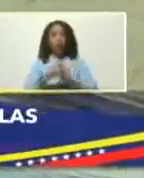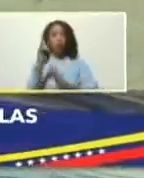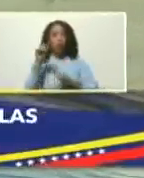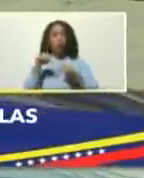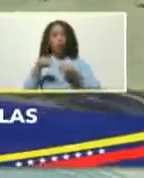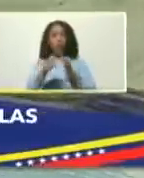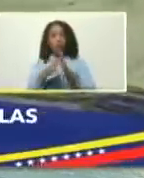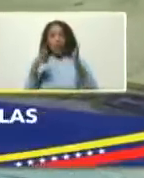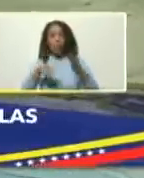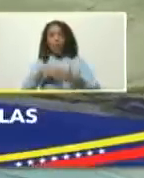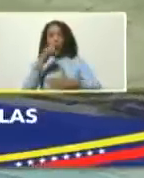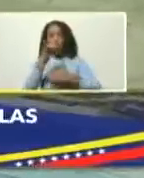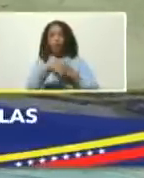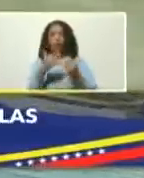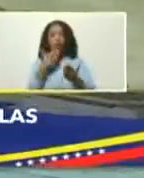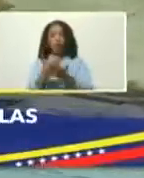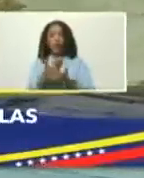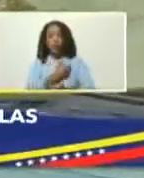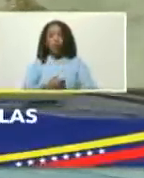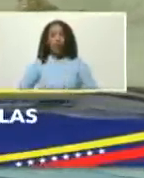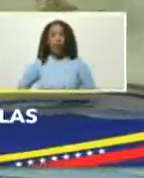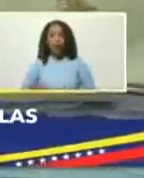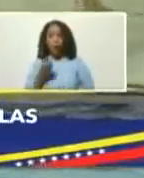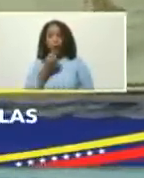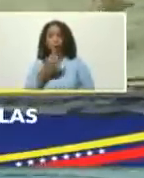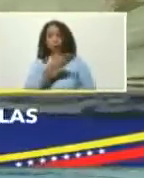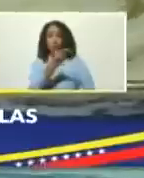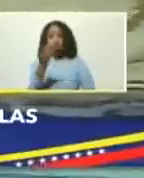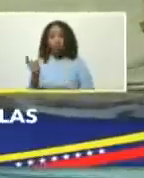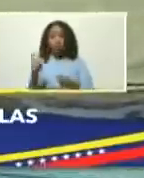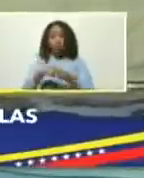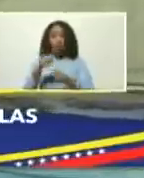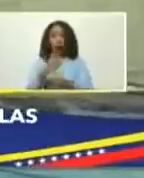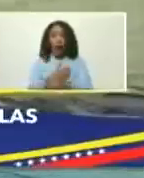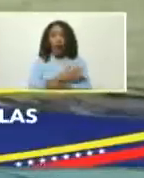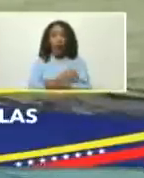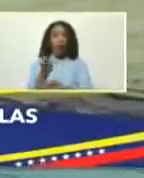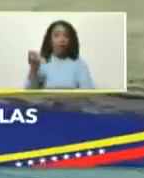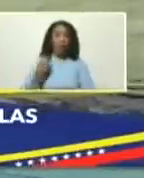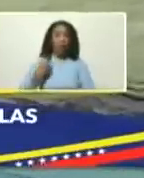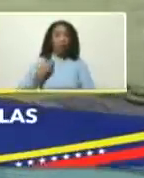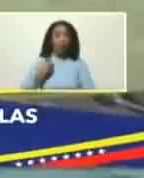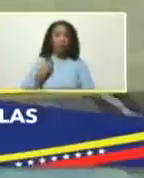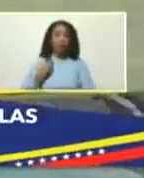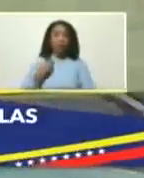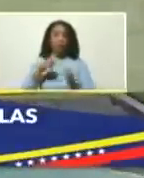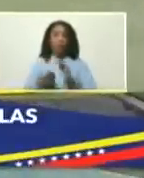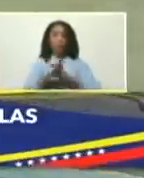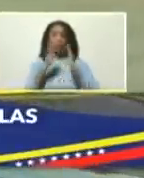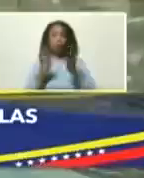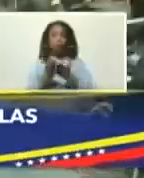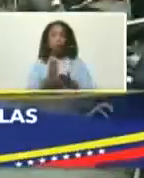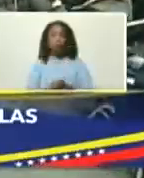este gran proyecto muchísimas gracias presidente bueno anótense con tiempo inversionistas del mundo